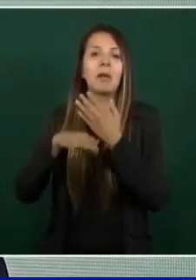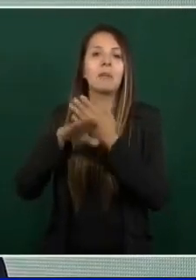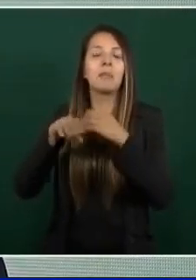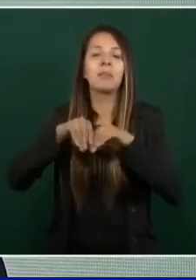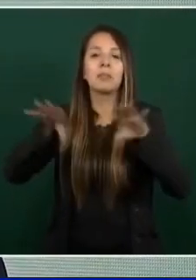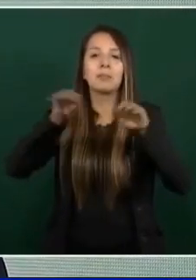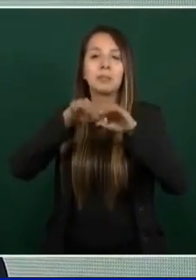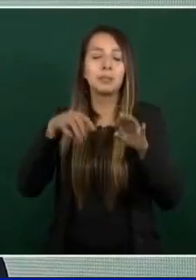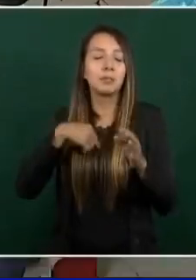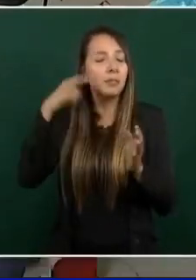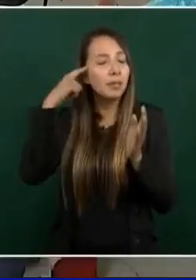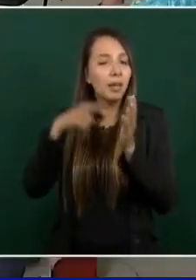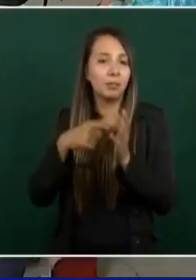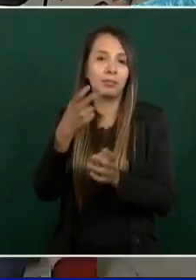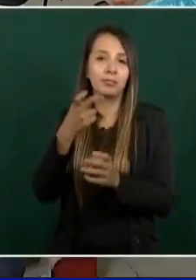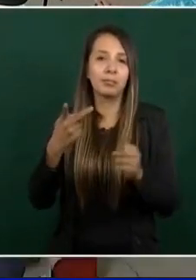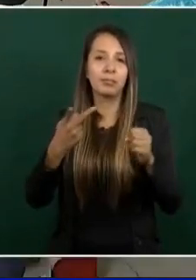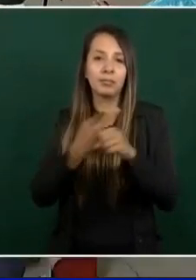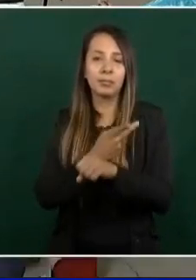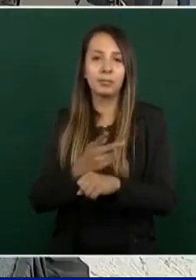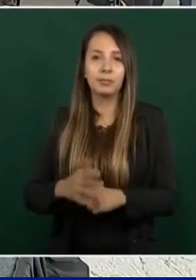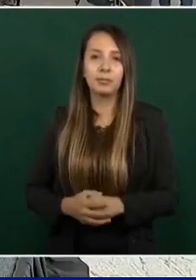sucedió. Y sobre la garita de Otay 2…